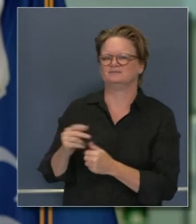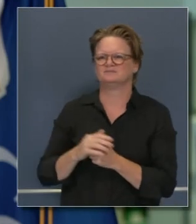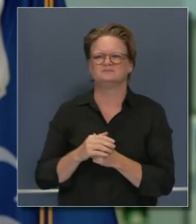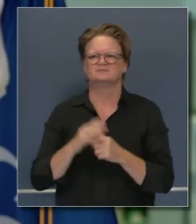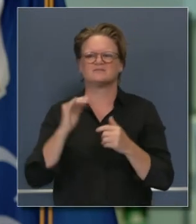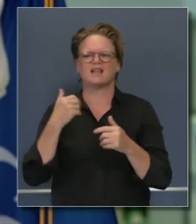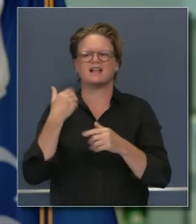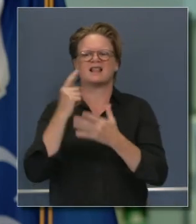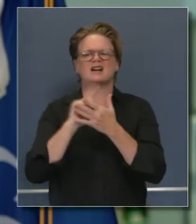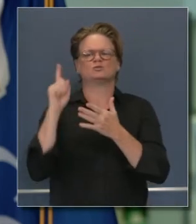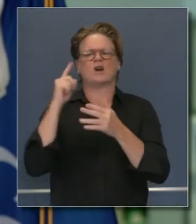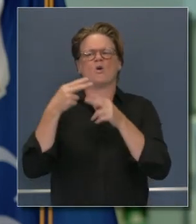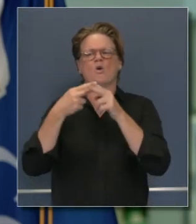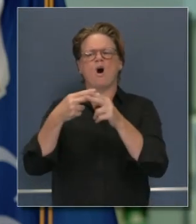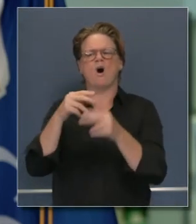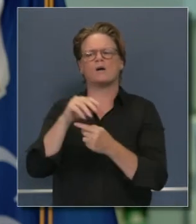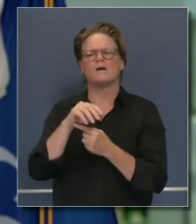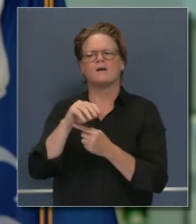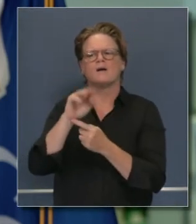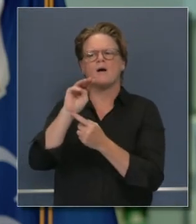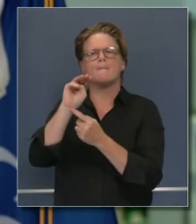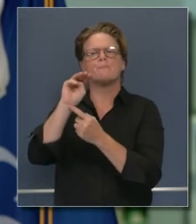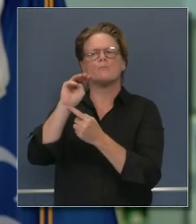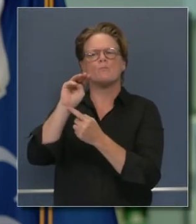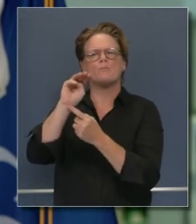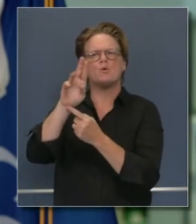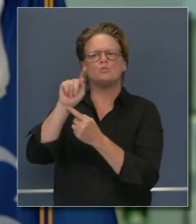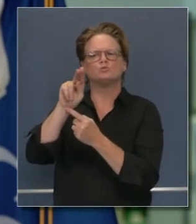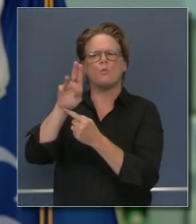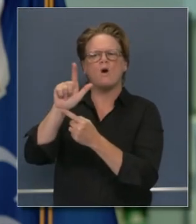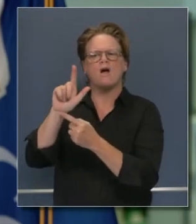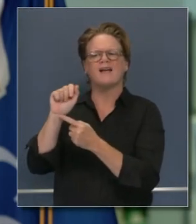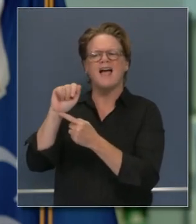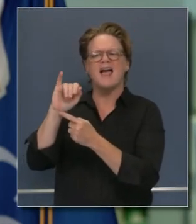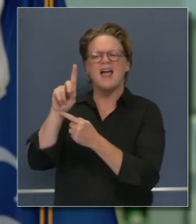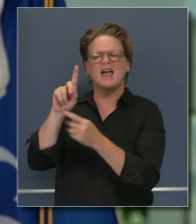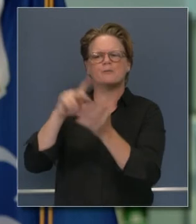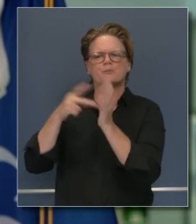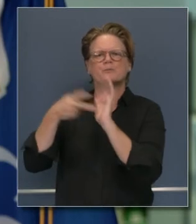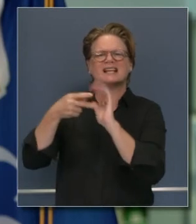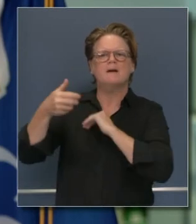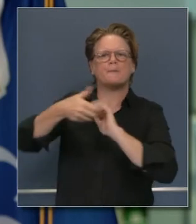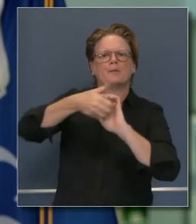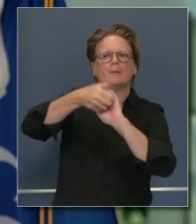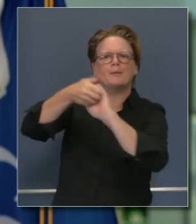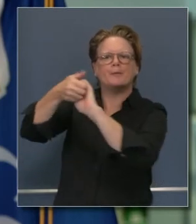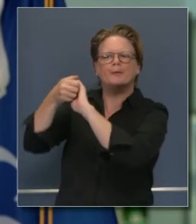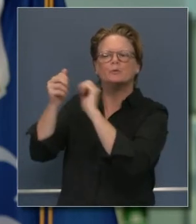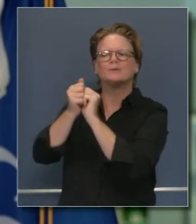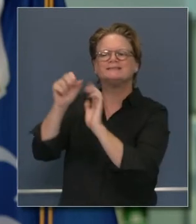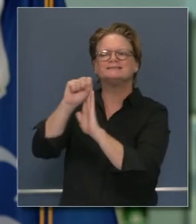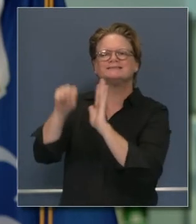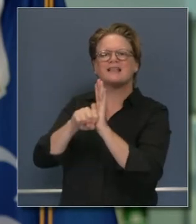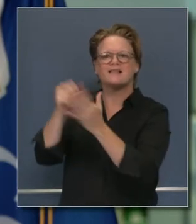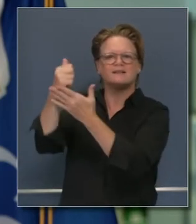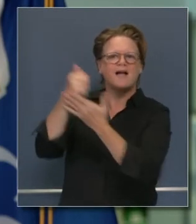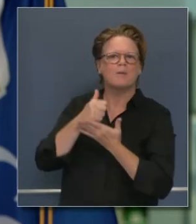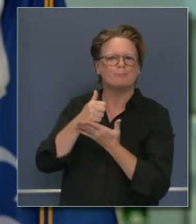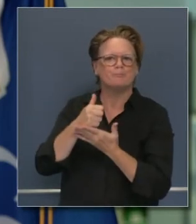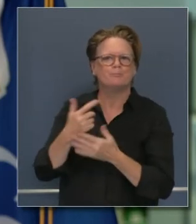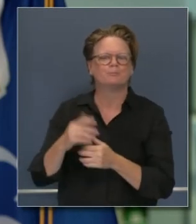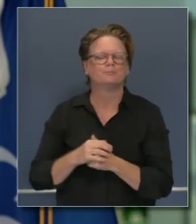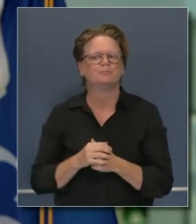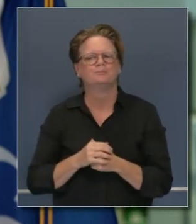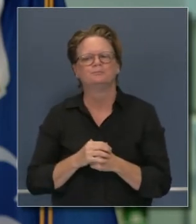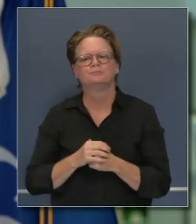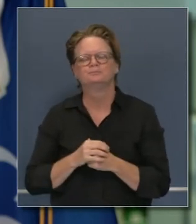pasada les hablé de este sistema de ayuda mutua en la costa oeste y otros estados también que han tenido incendios forestales de modo que ha habido ya restricciones